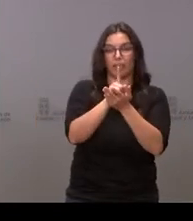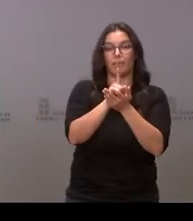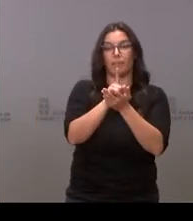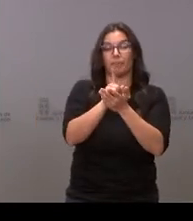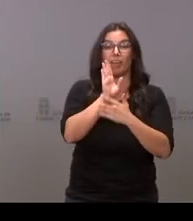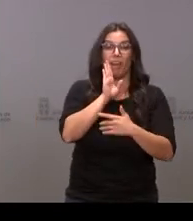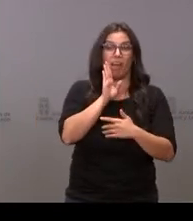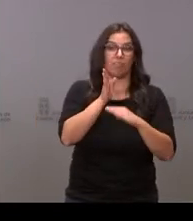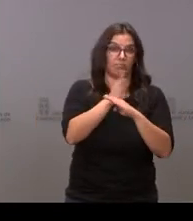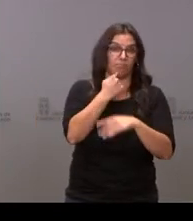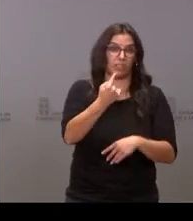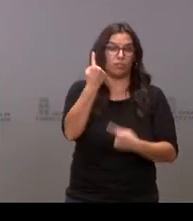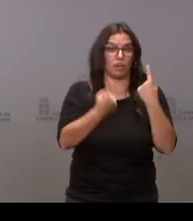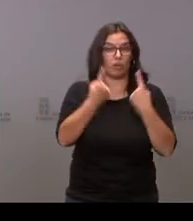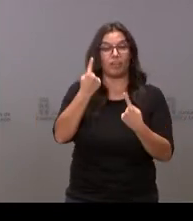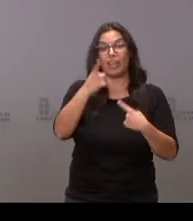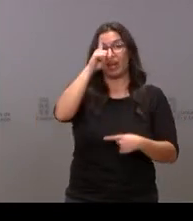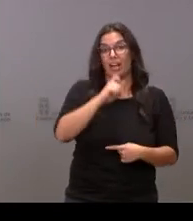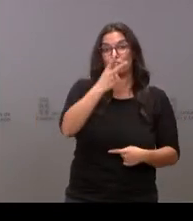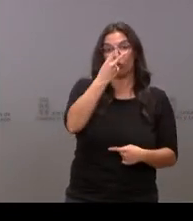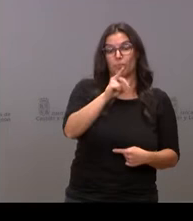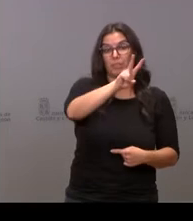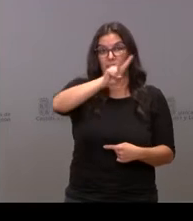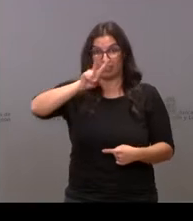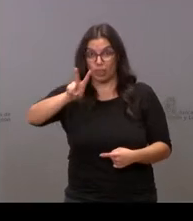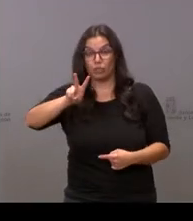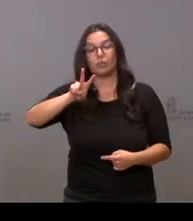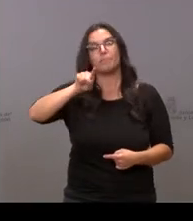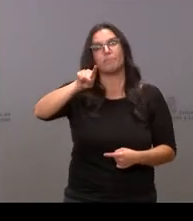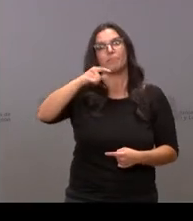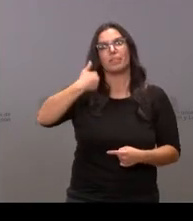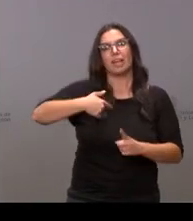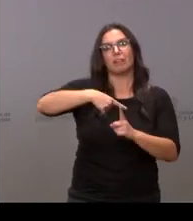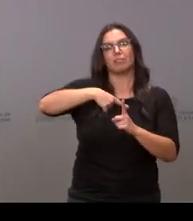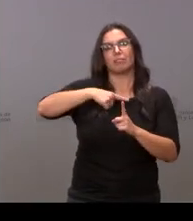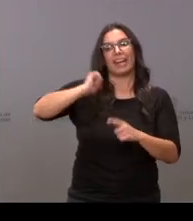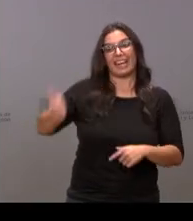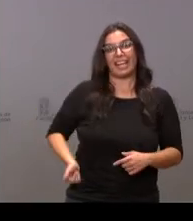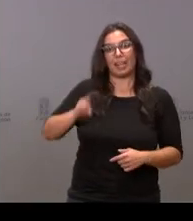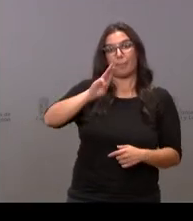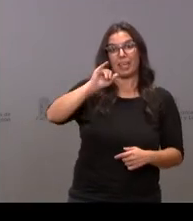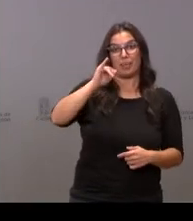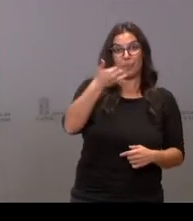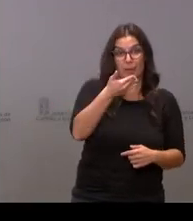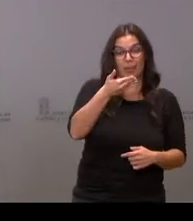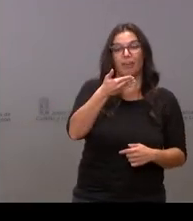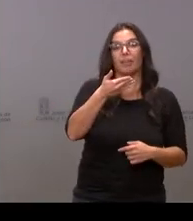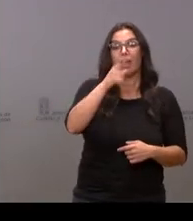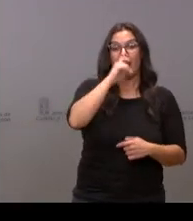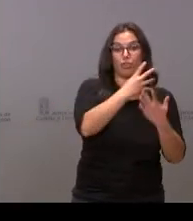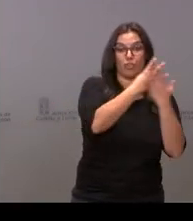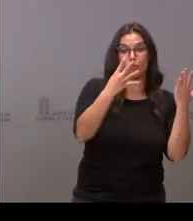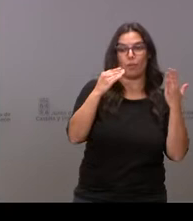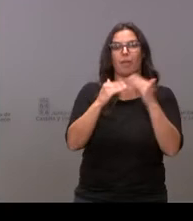en alguna ocasión anterior, que en el año 2022 habríamos superado el nivel de PIB de actividad que tuvimos en el año 19